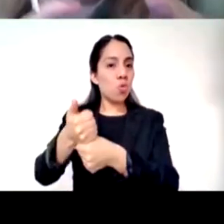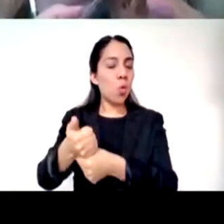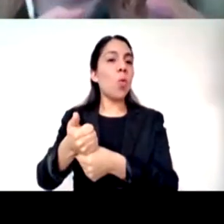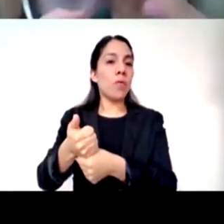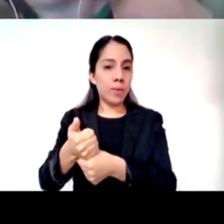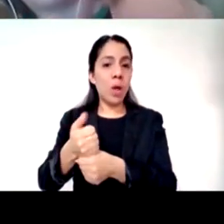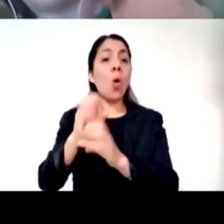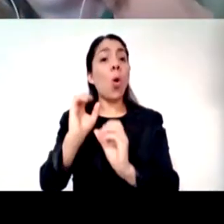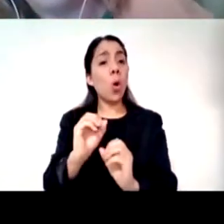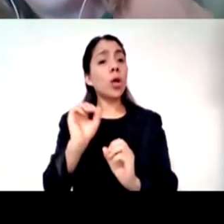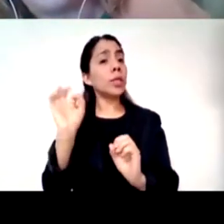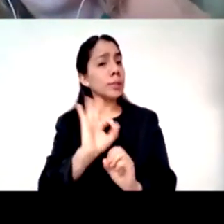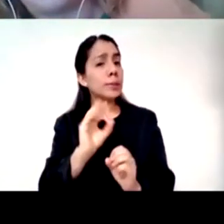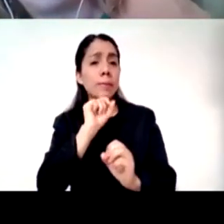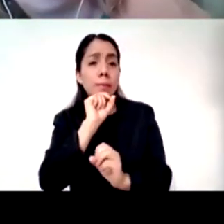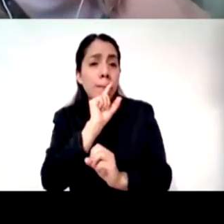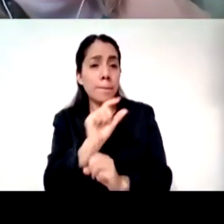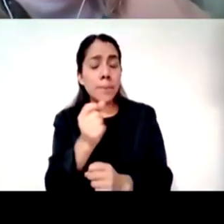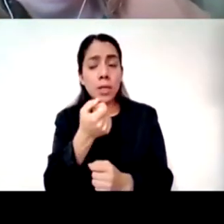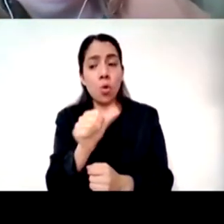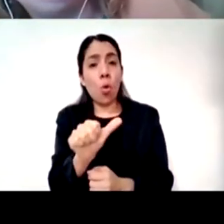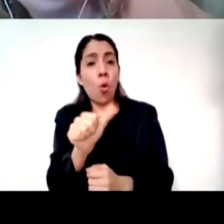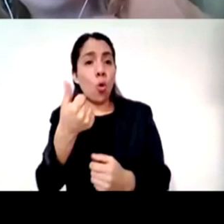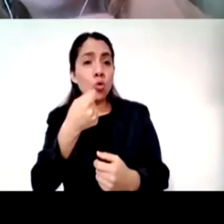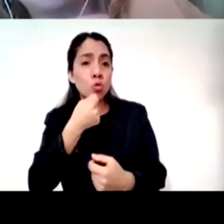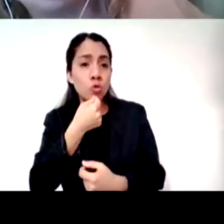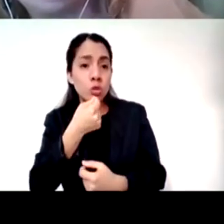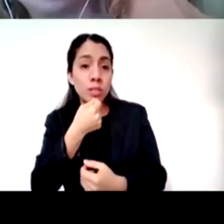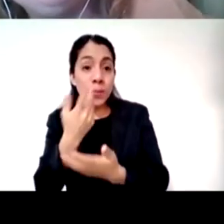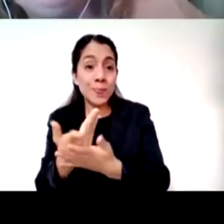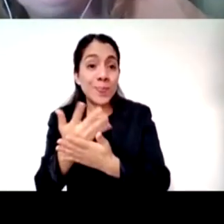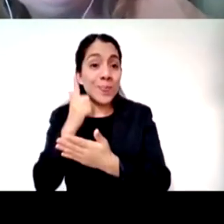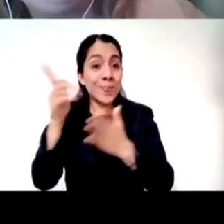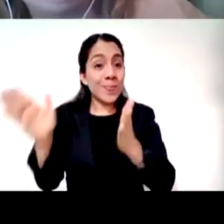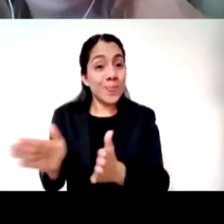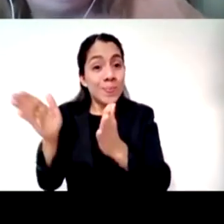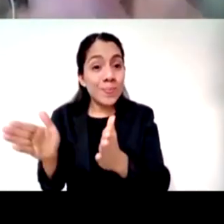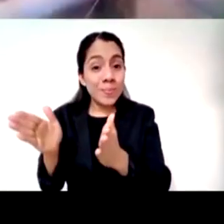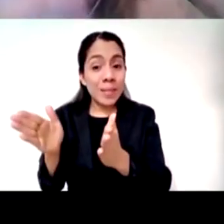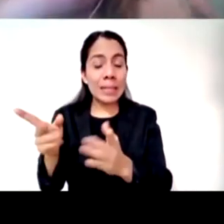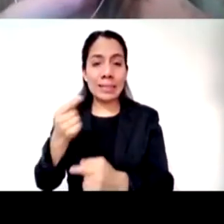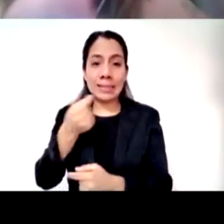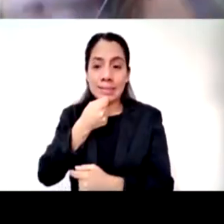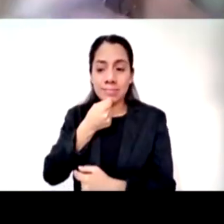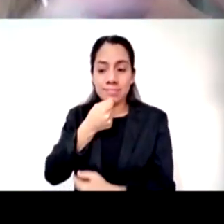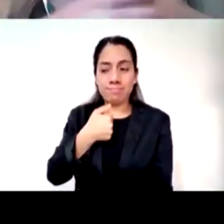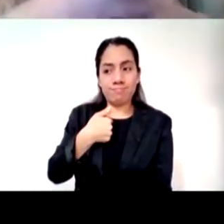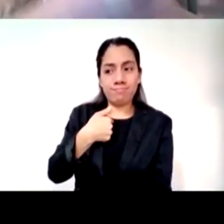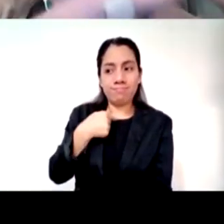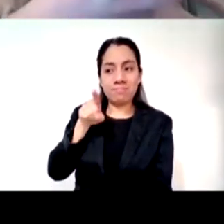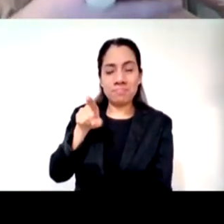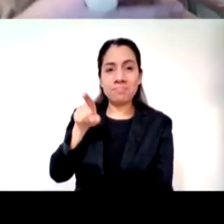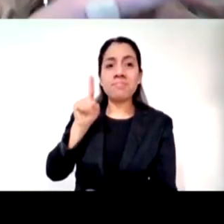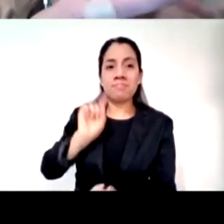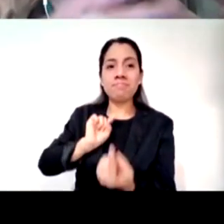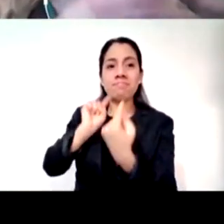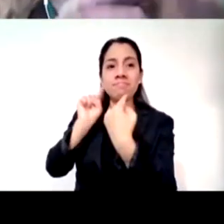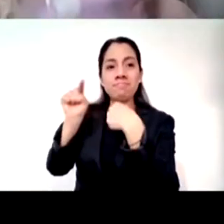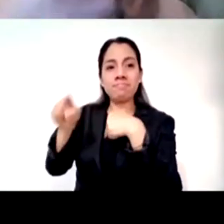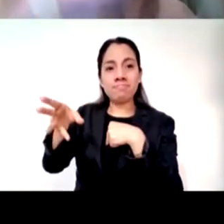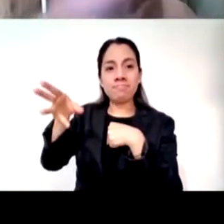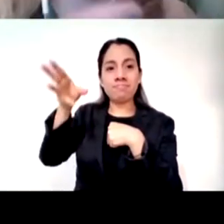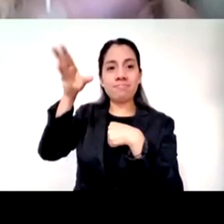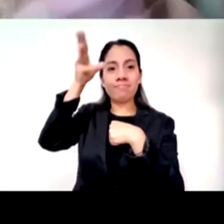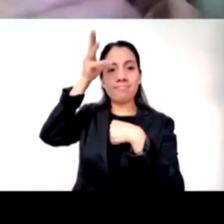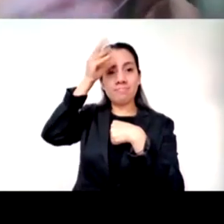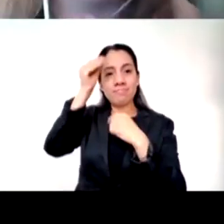otros niños ¿no? y a partir de ahí entonces estamos elaborando ese ebook donde toda la información de la encuesta